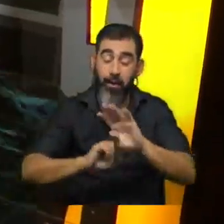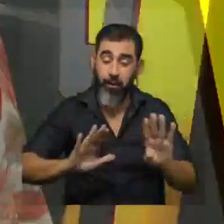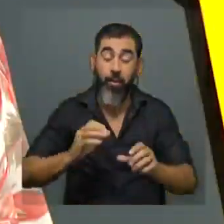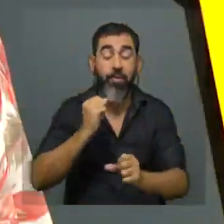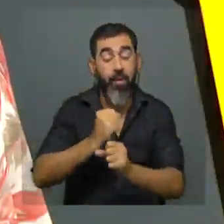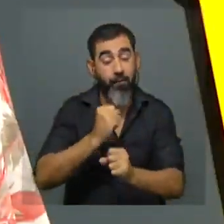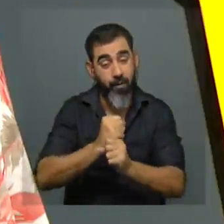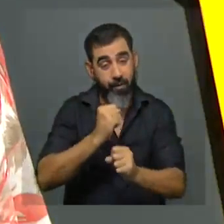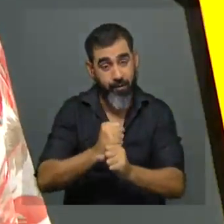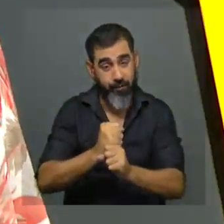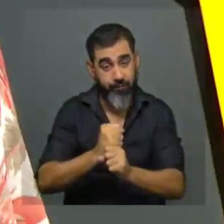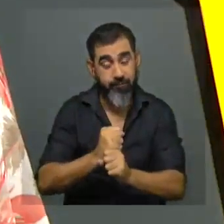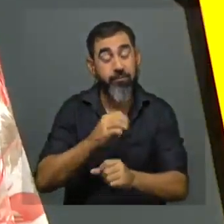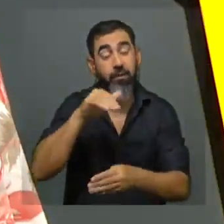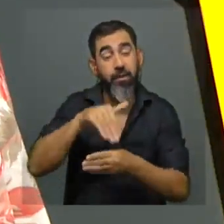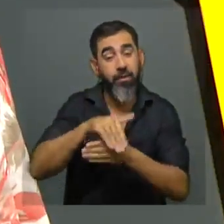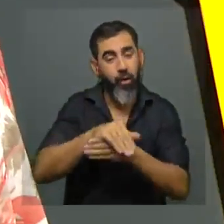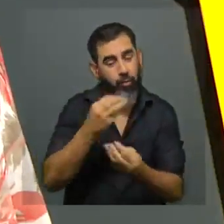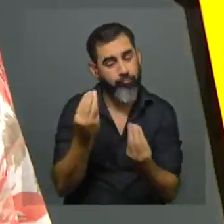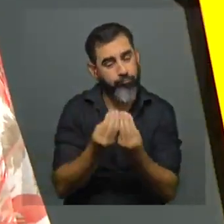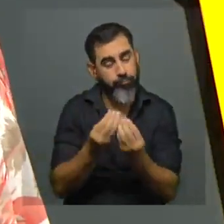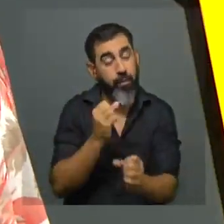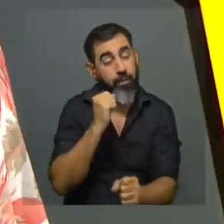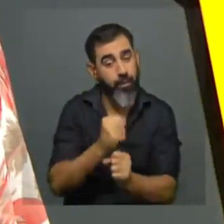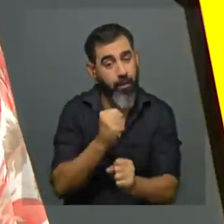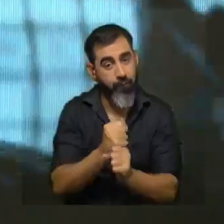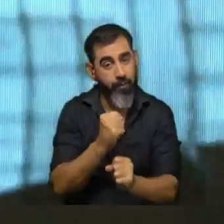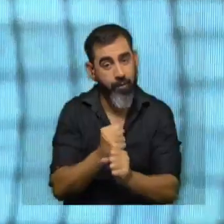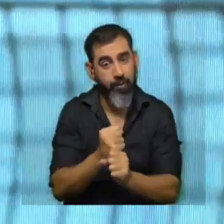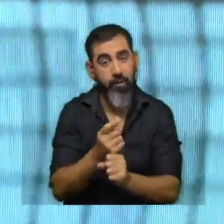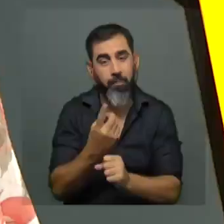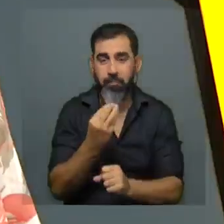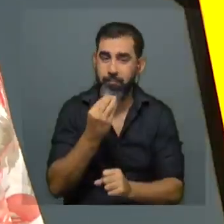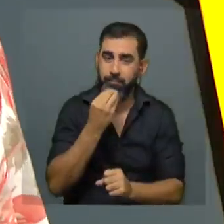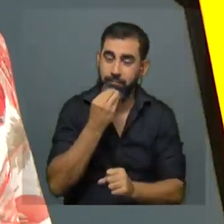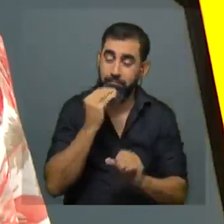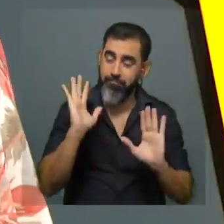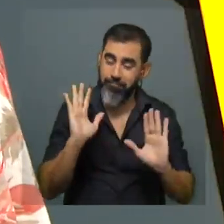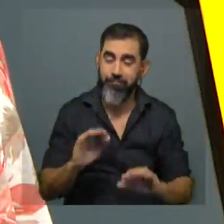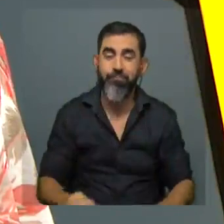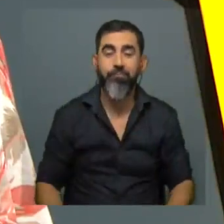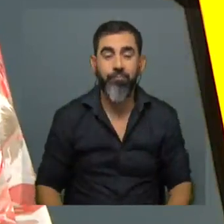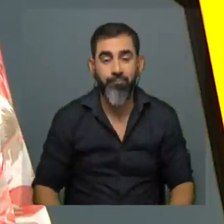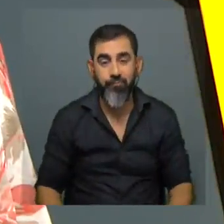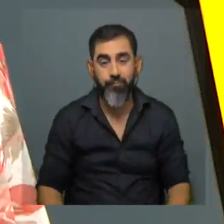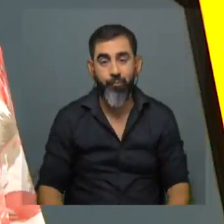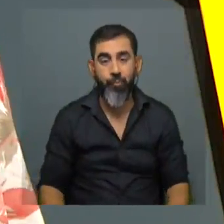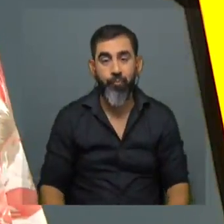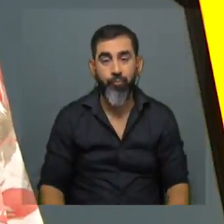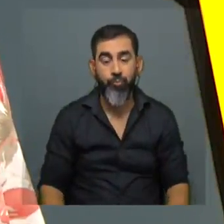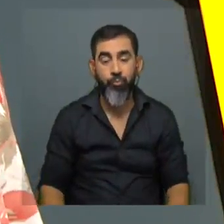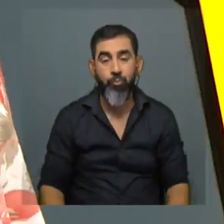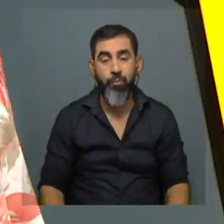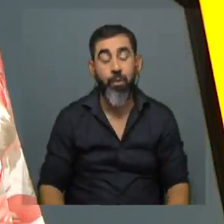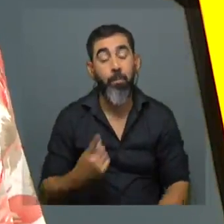trabajar fue una tarde de mucho trabajo pero por supuesto empezamos con Ernesto